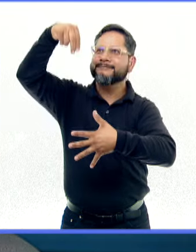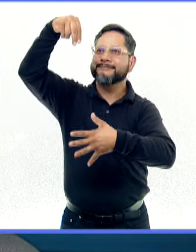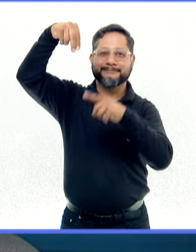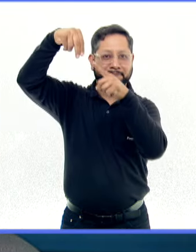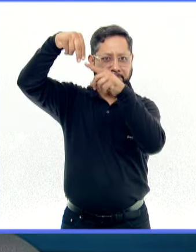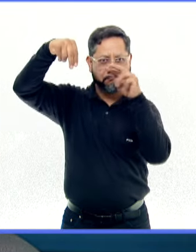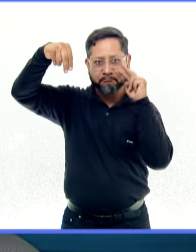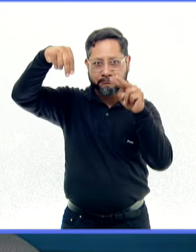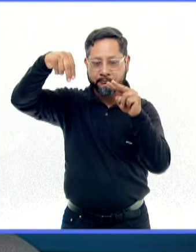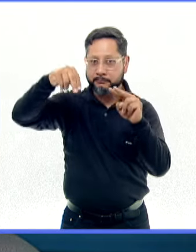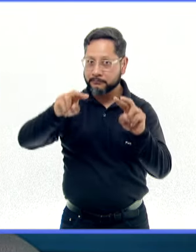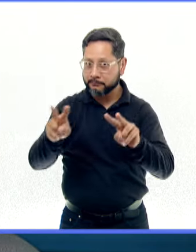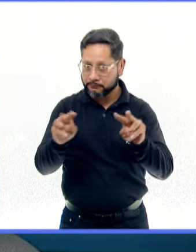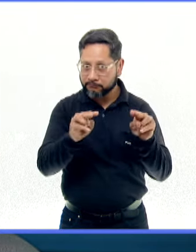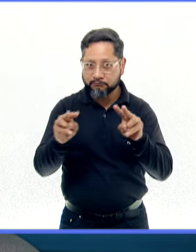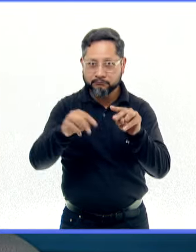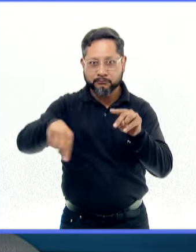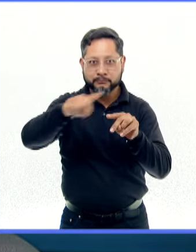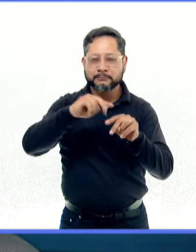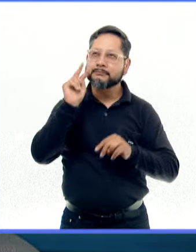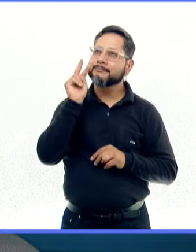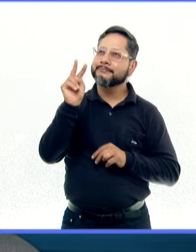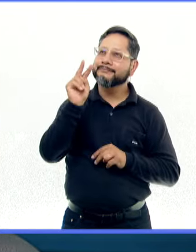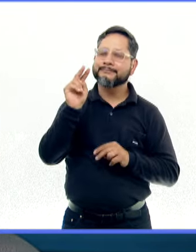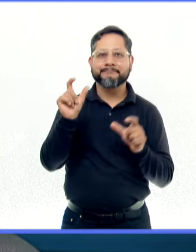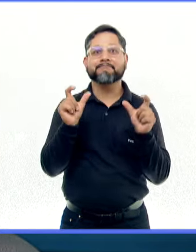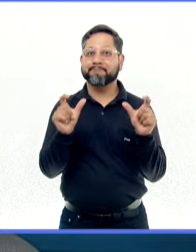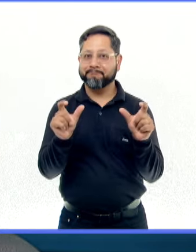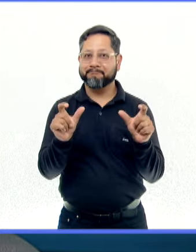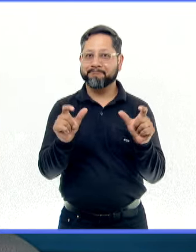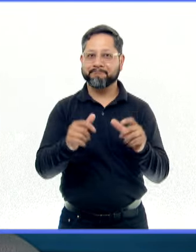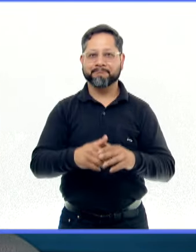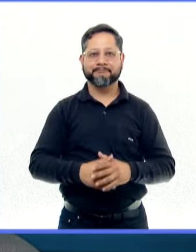cuenta algunas recomendaciones para disfrutarlo de forma segura.